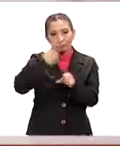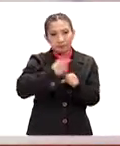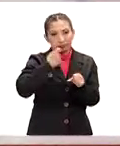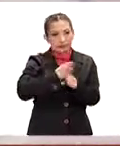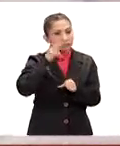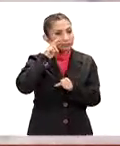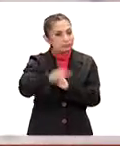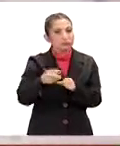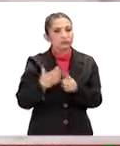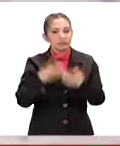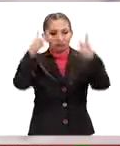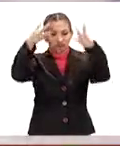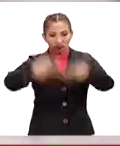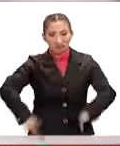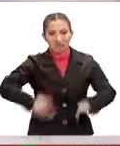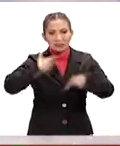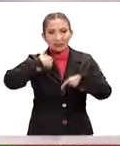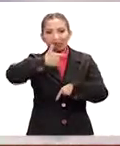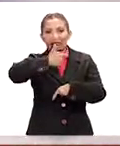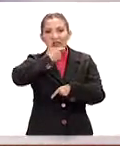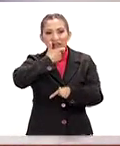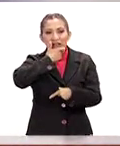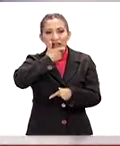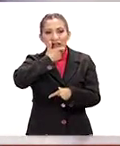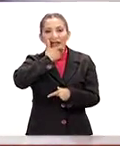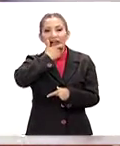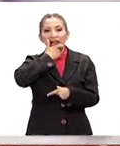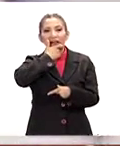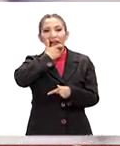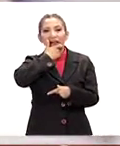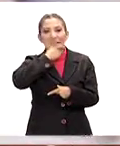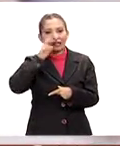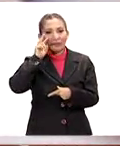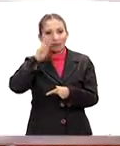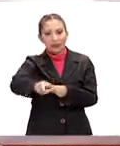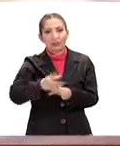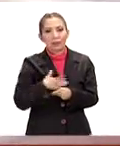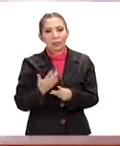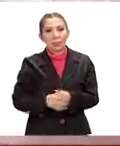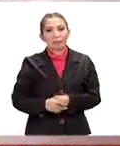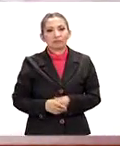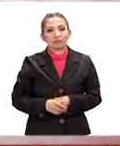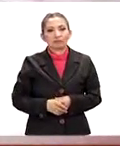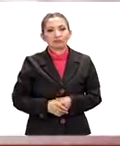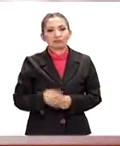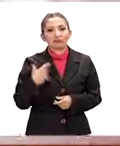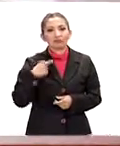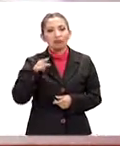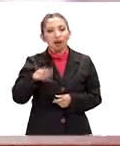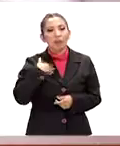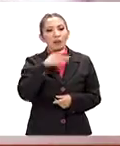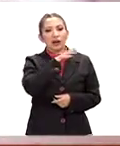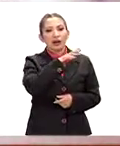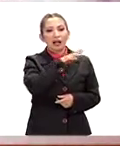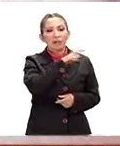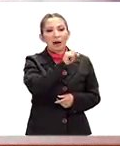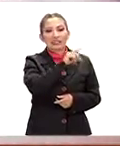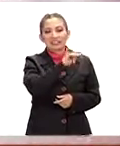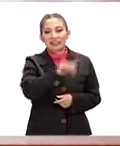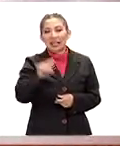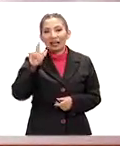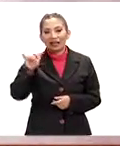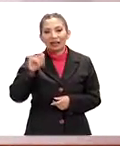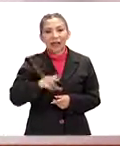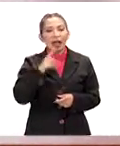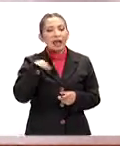vamos aquí con la liga inglesa. Esta es la liga inglesa, lo que están viendo en su pantalla. Manchester United contra el Leicester City a las